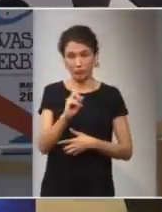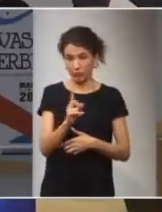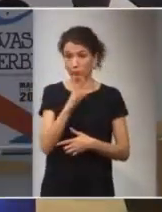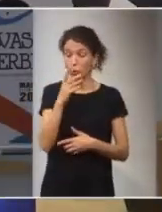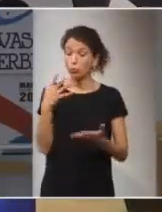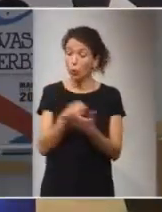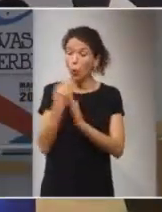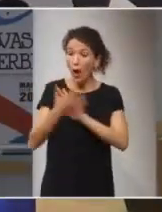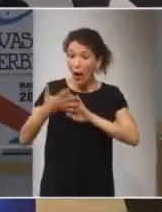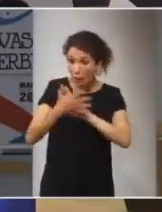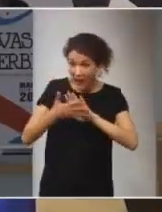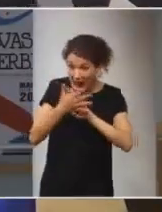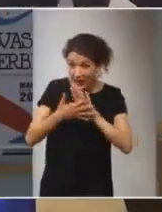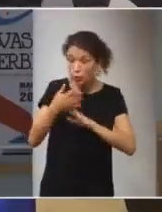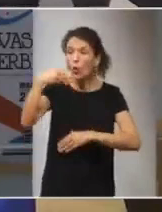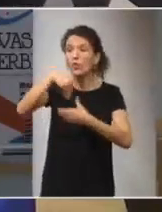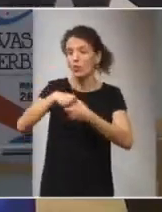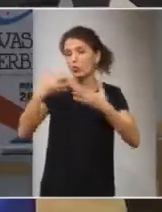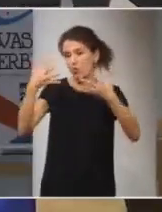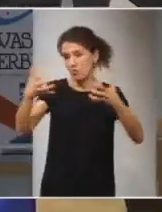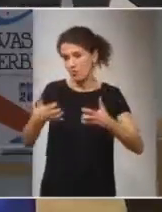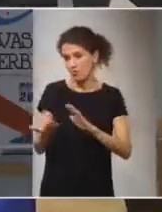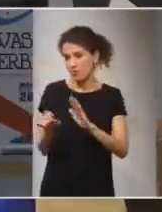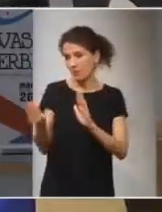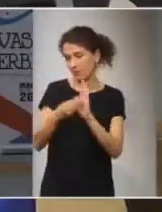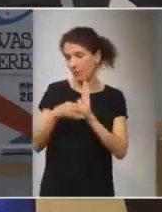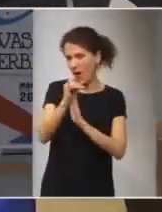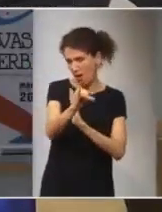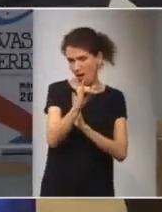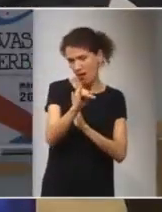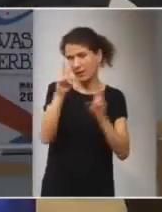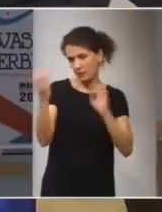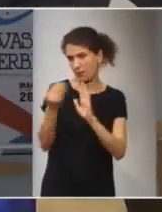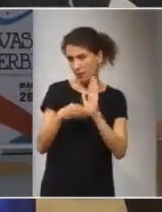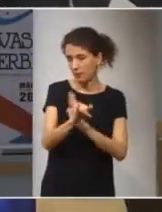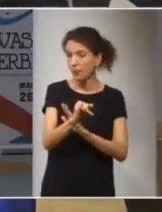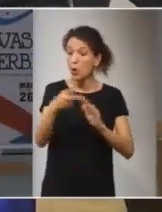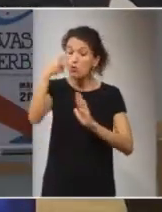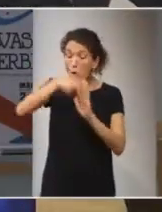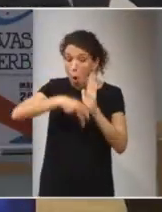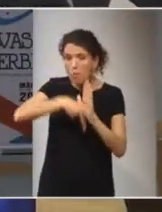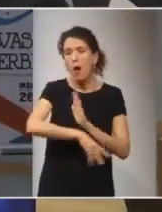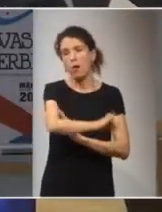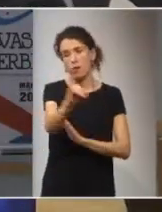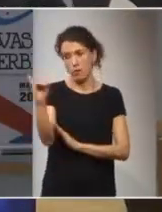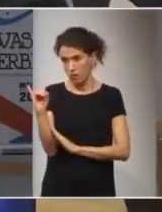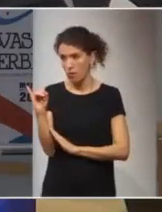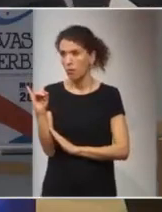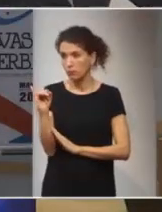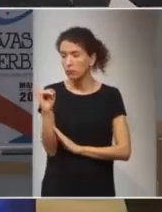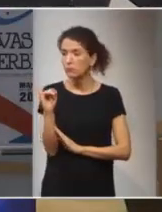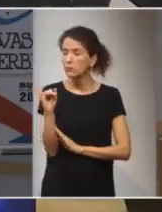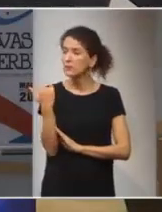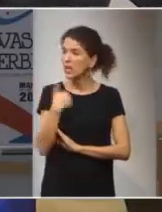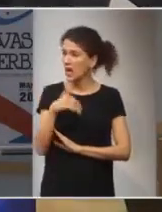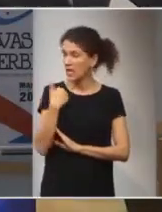lo que estamos hablando ahí lo trato en el mismo las normas existen está